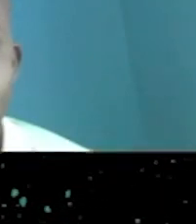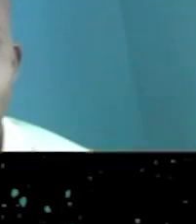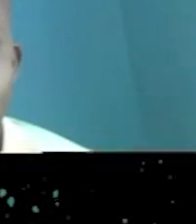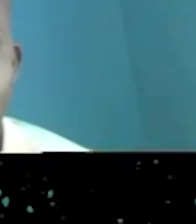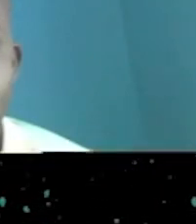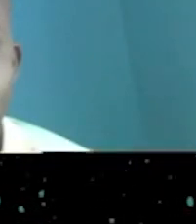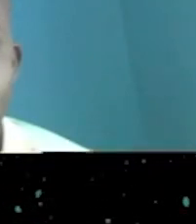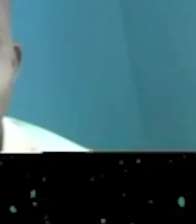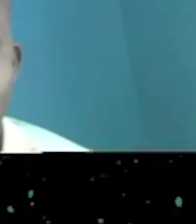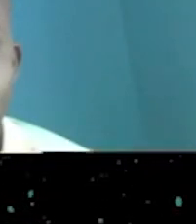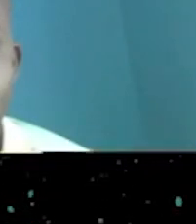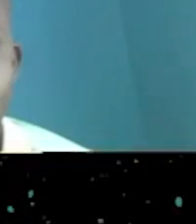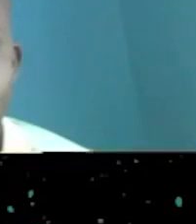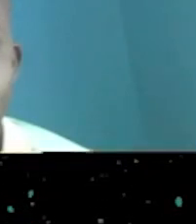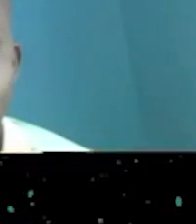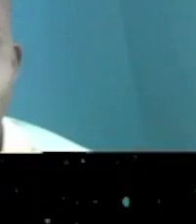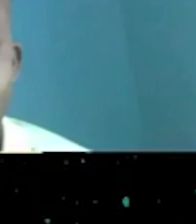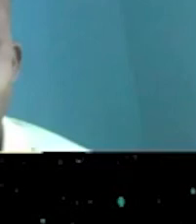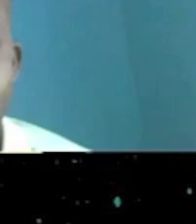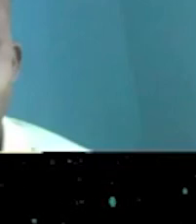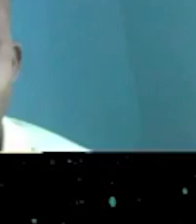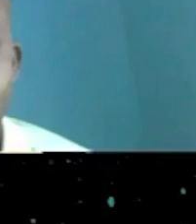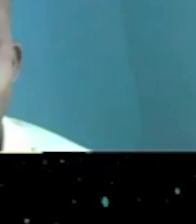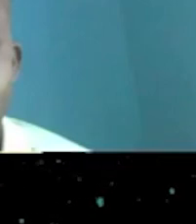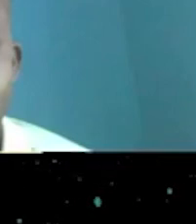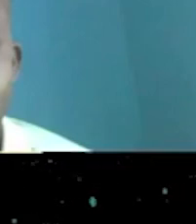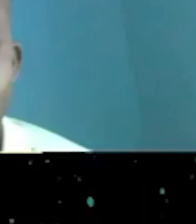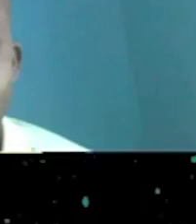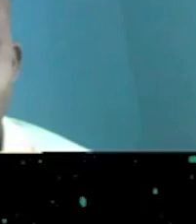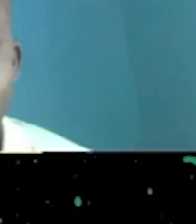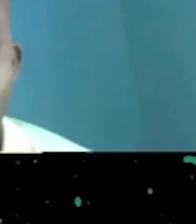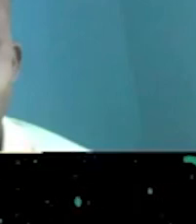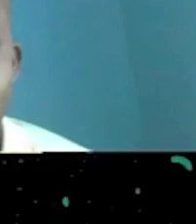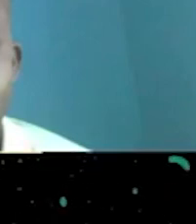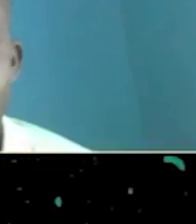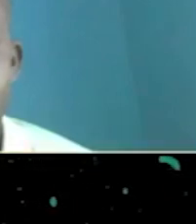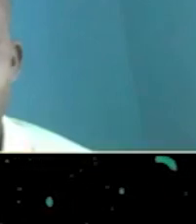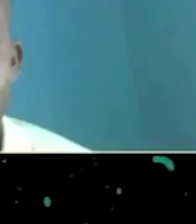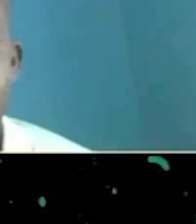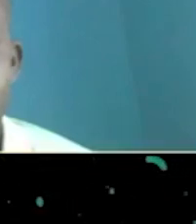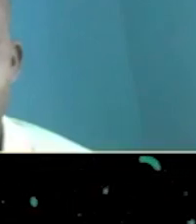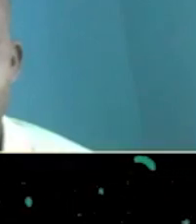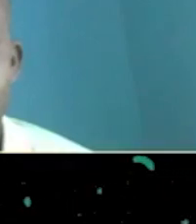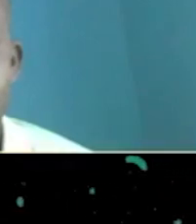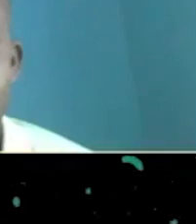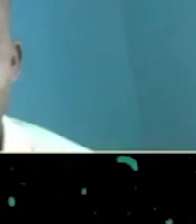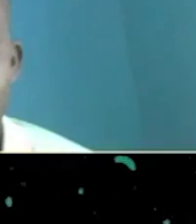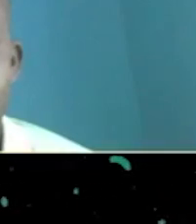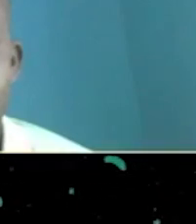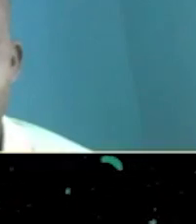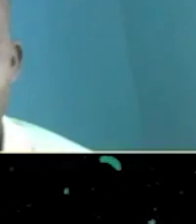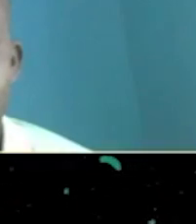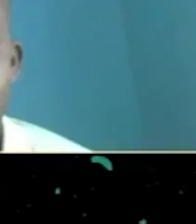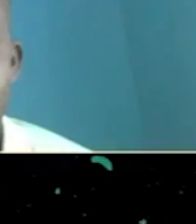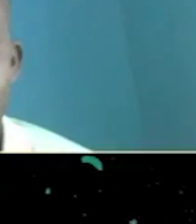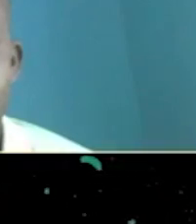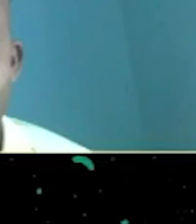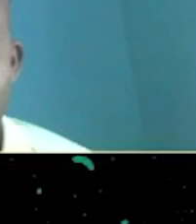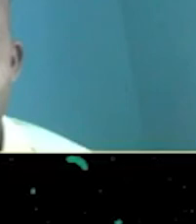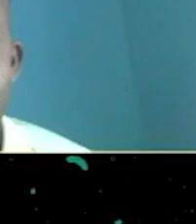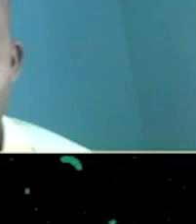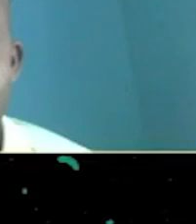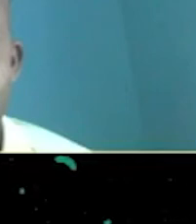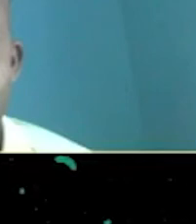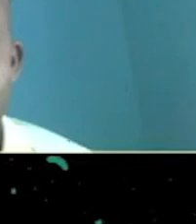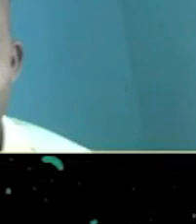si si ya ya ya ok no si quieres puedes contestar esta primera pregunta mientras se animan